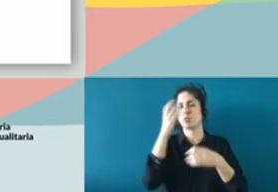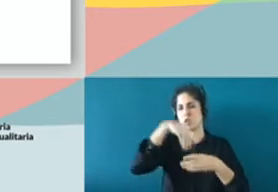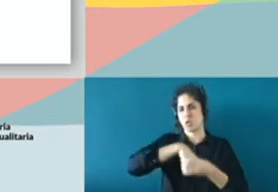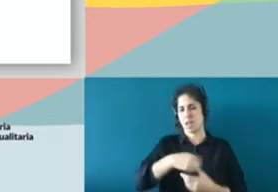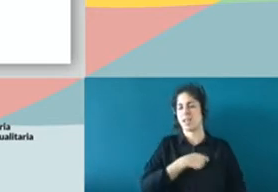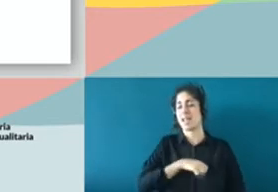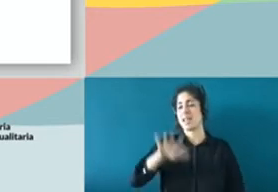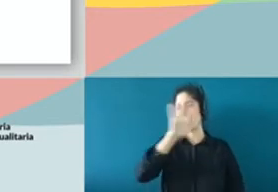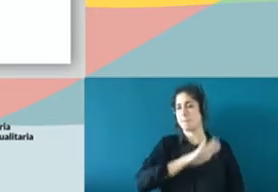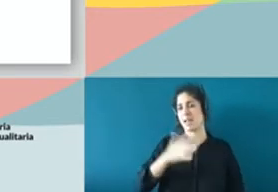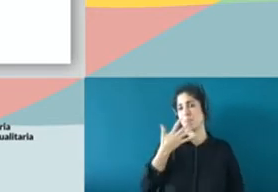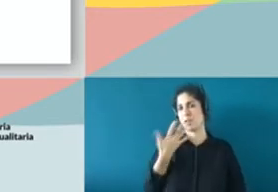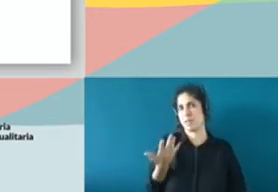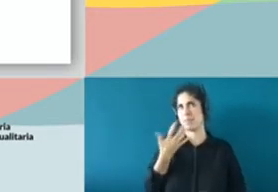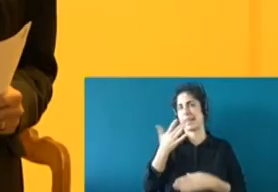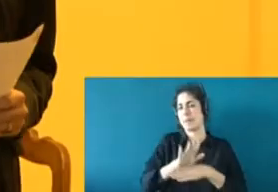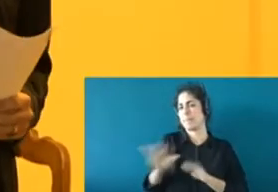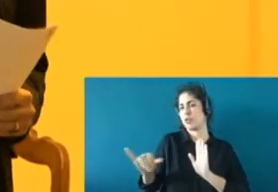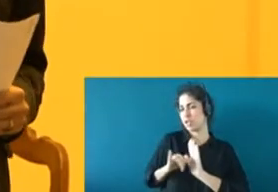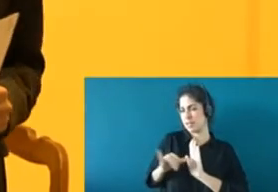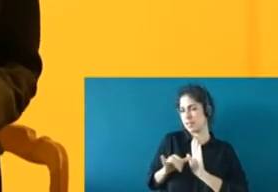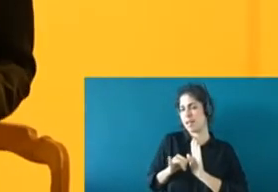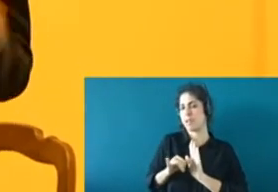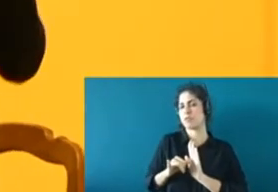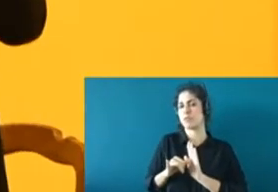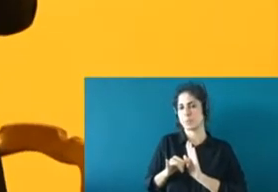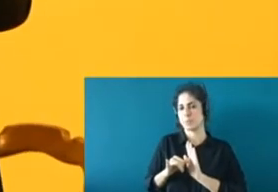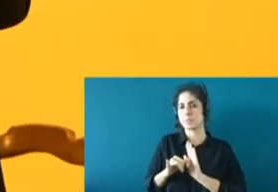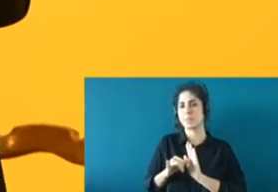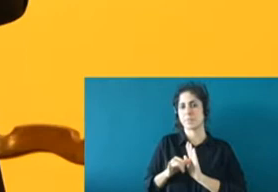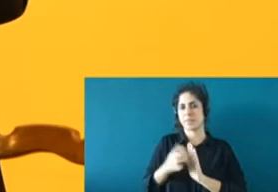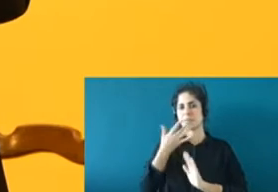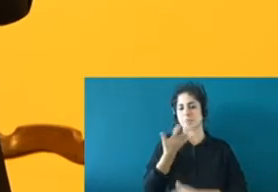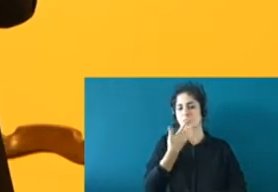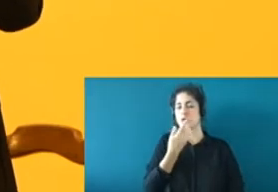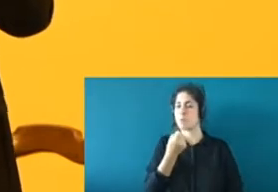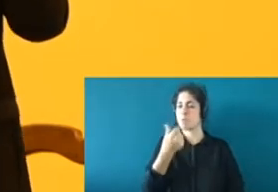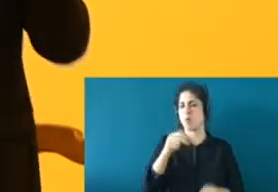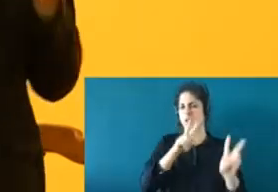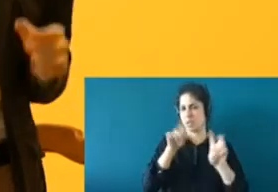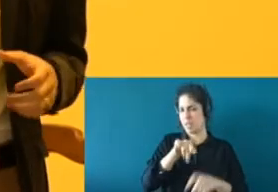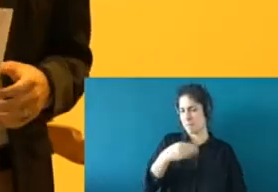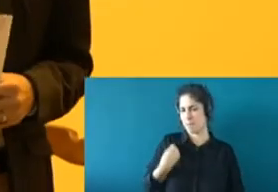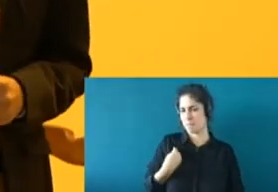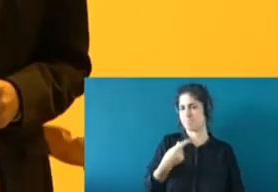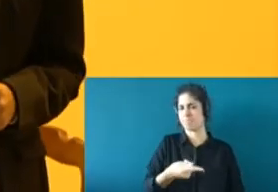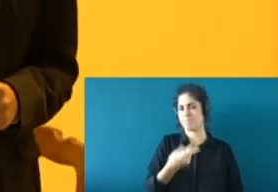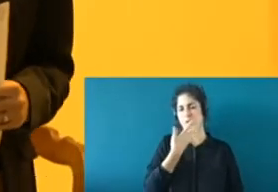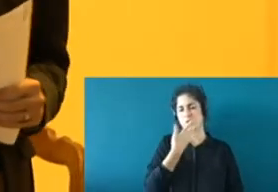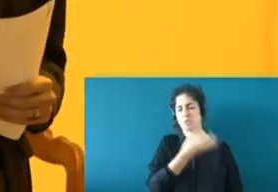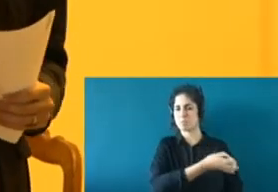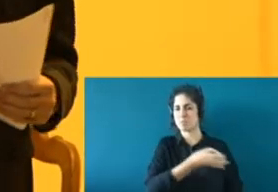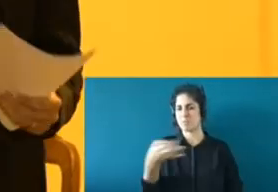cercano y que quienes un poco conocemos la materia lo sabemos a la perfección, el